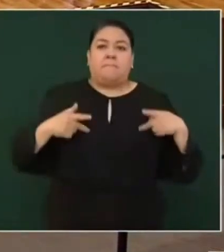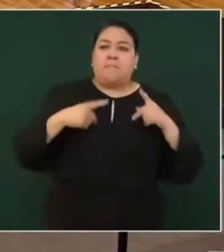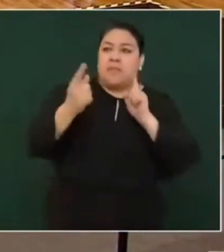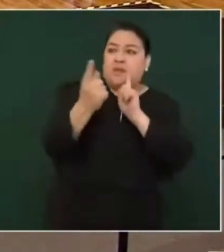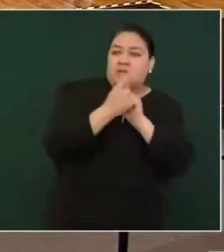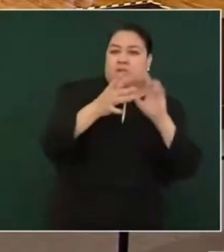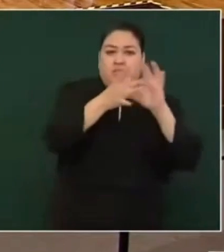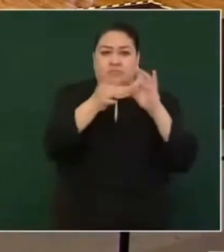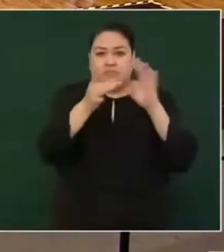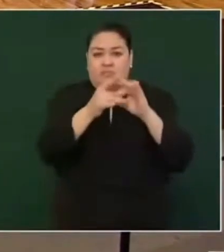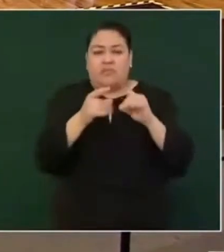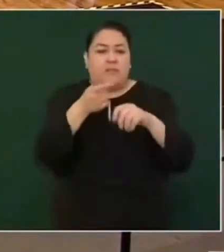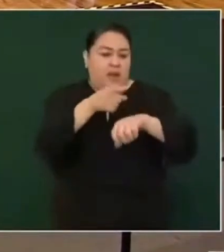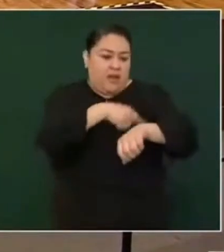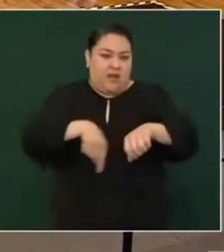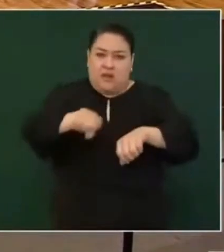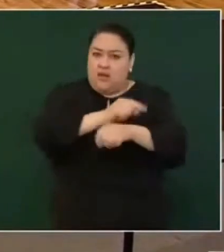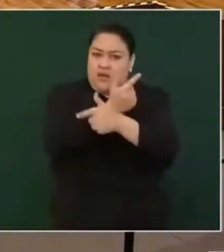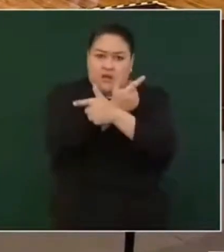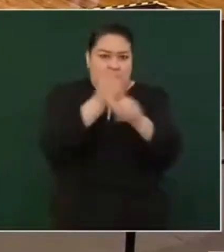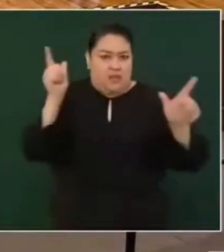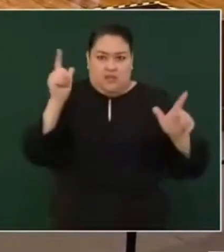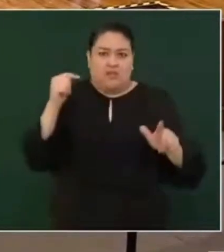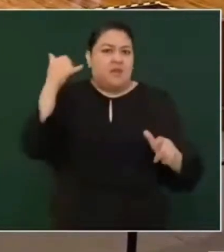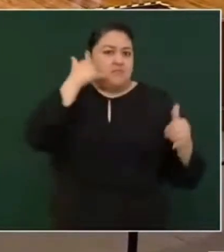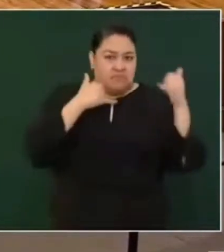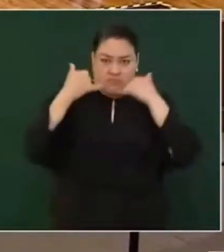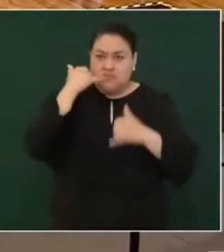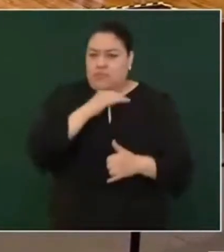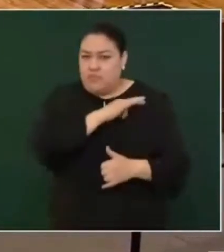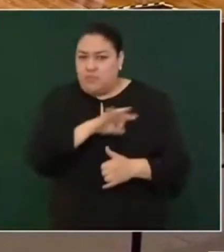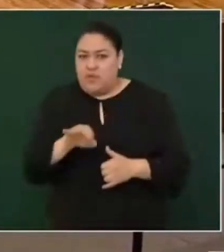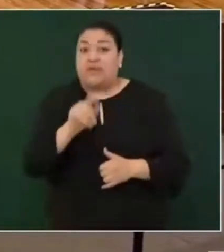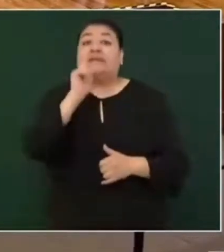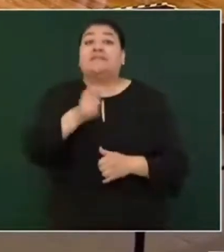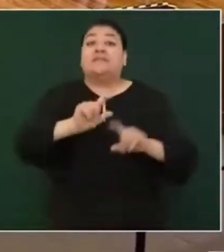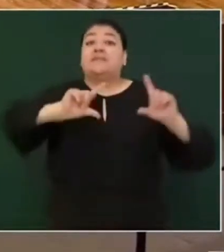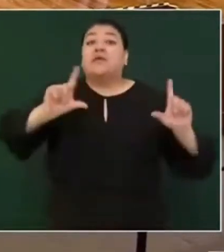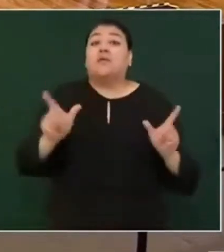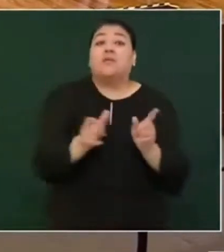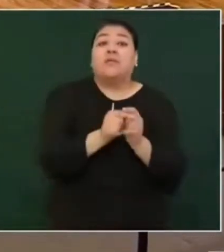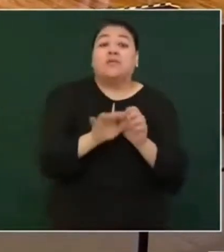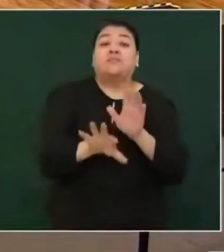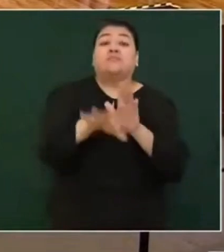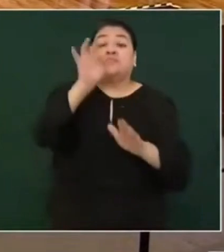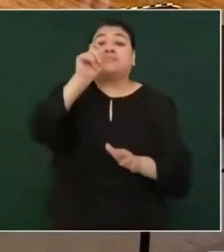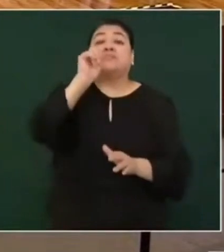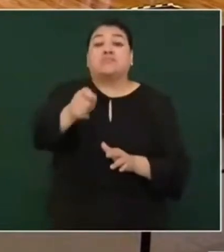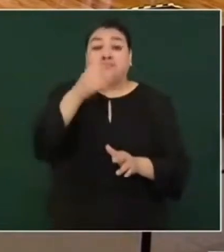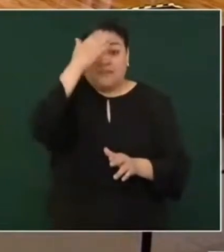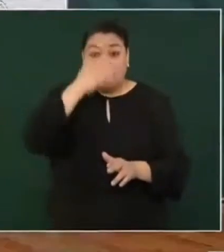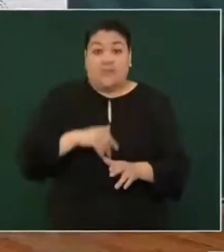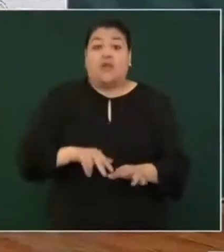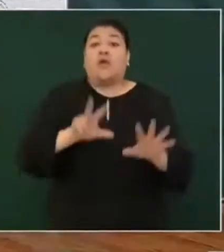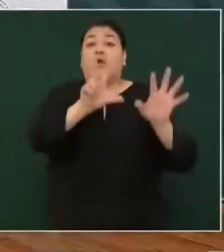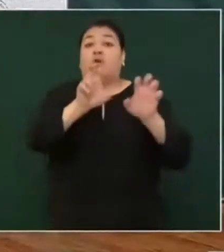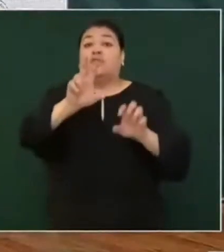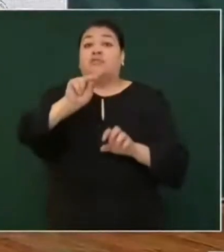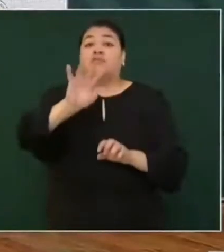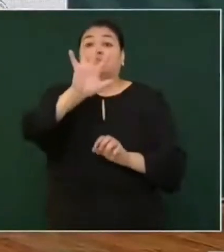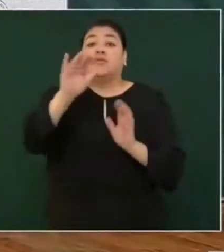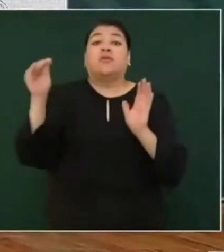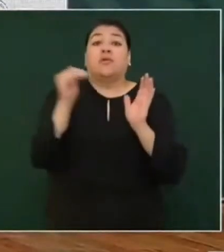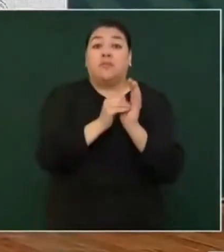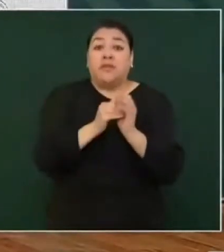24 horas del día los siete días de la semana entonces concluyendo lo que se ha logrado 885 mil